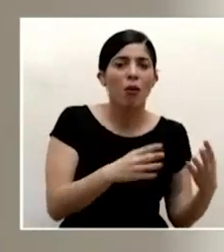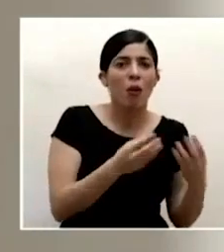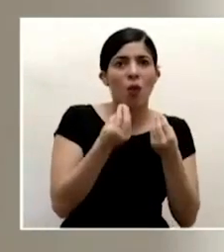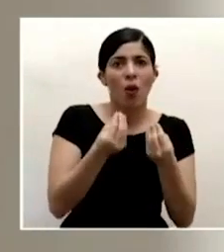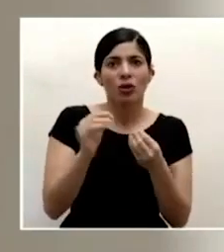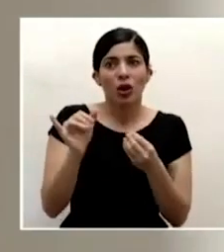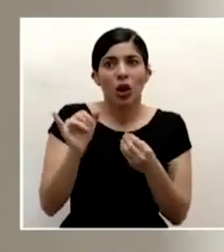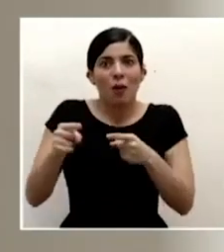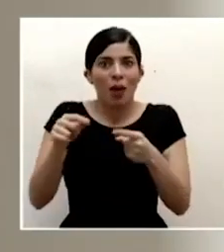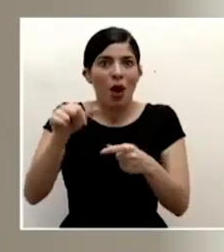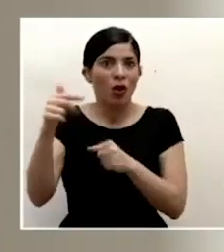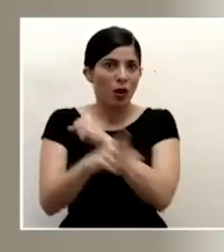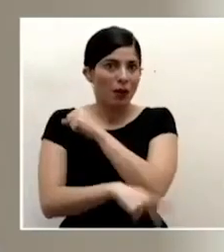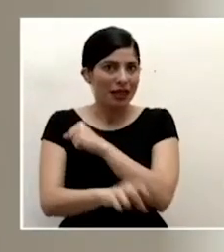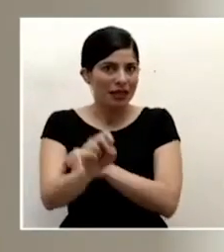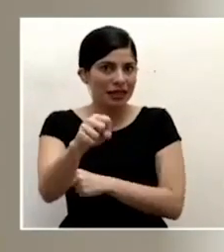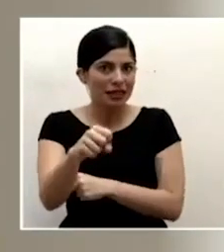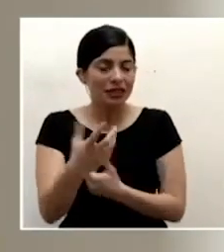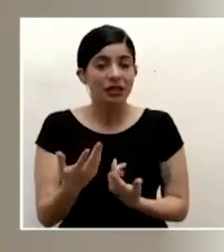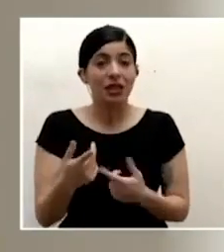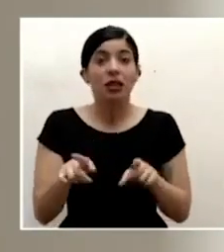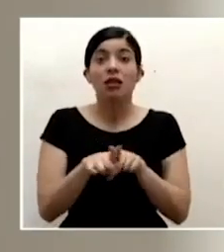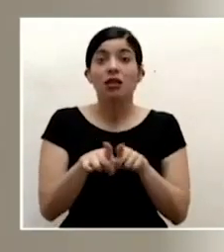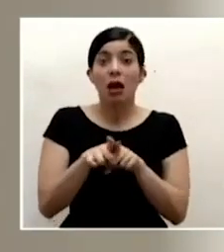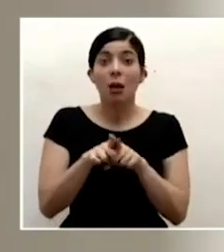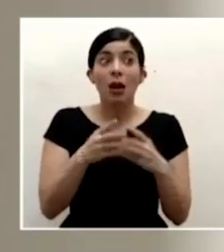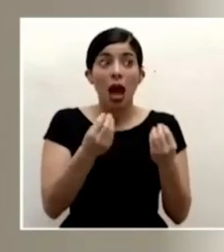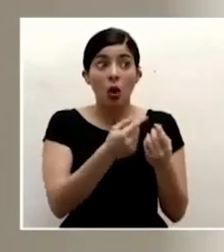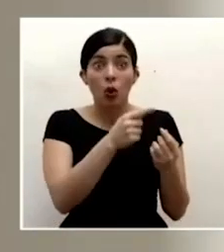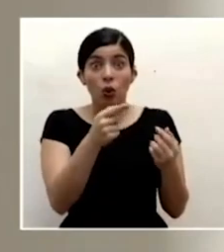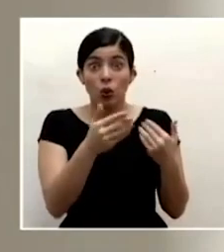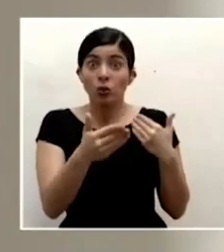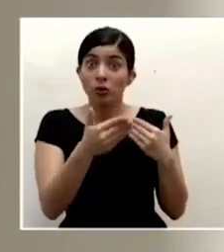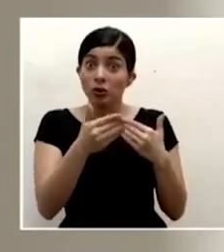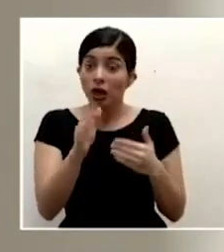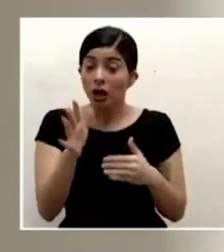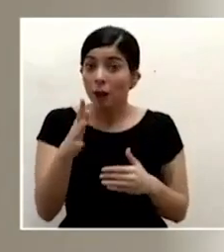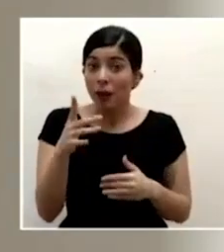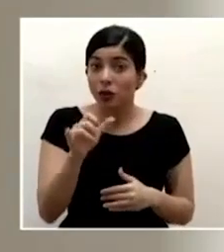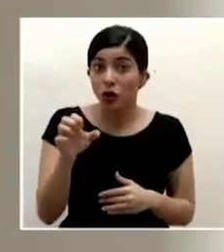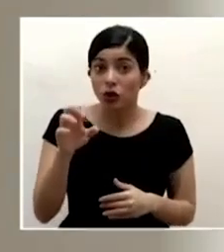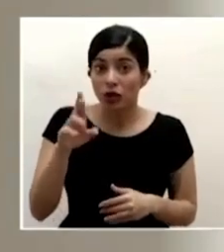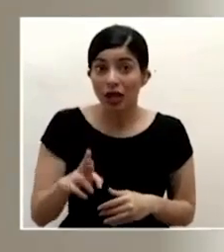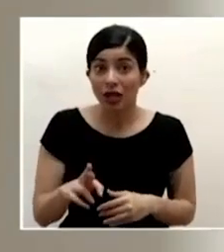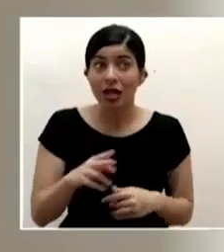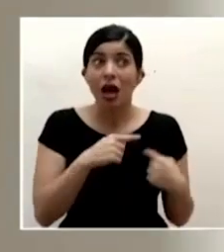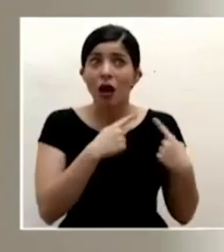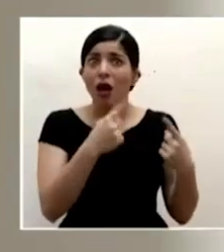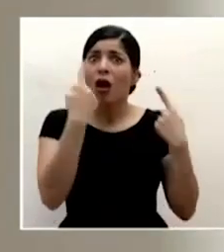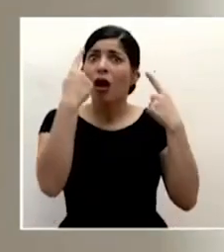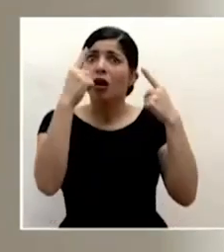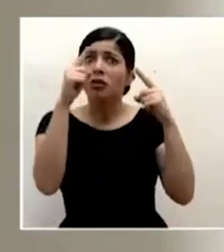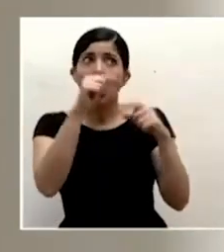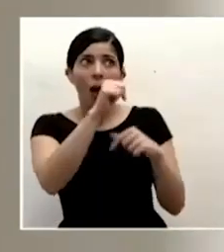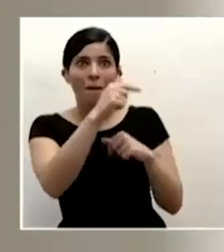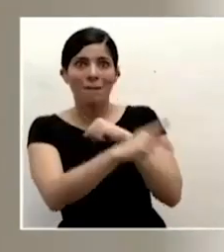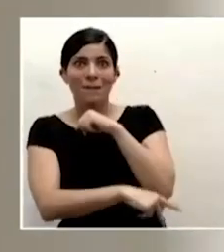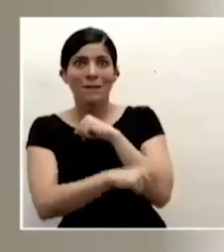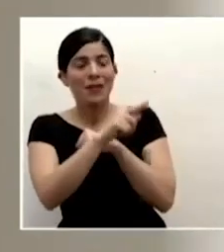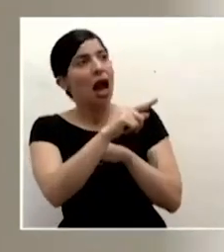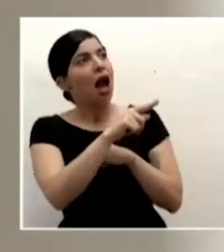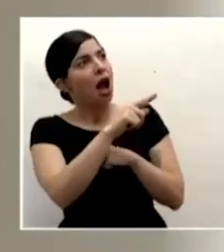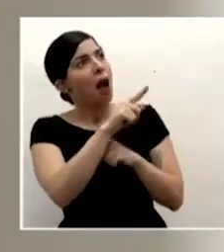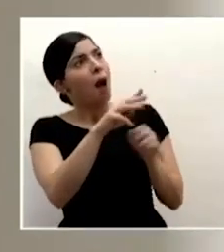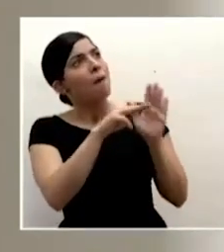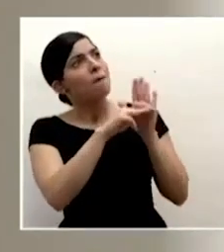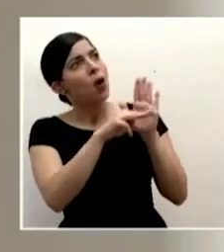y que incluso han llegado a puntos muy cercanos a costa rica que han sido casos exitosos que han dicho ese país es un modelo y en el